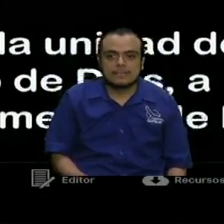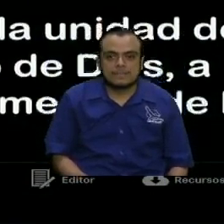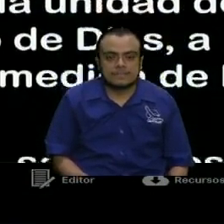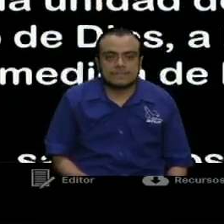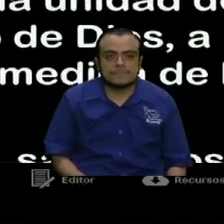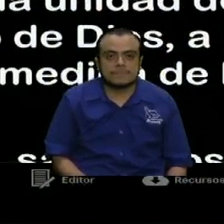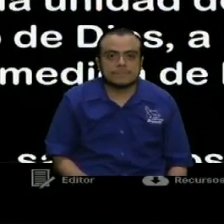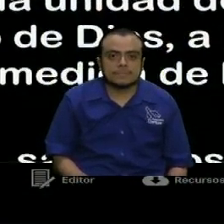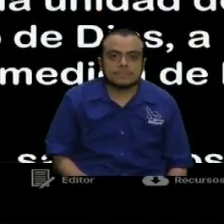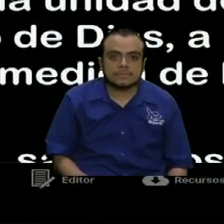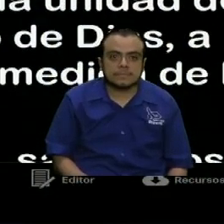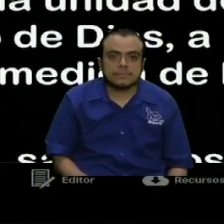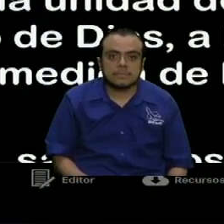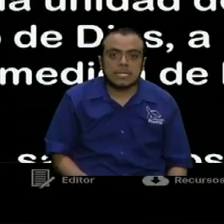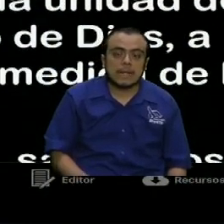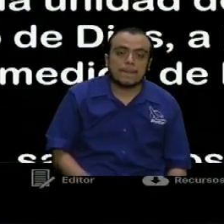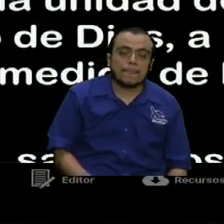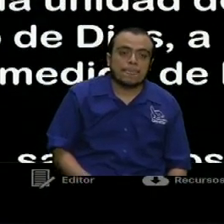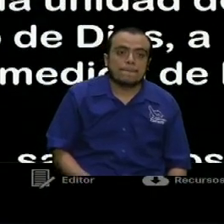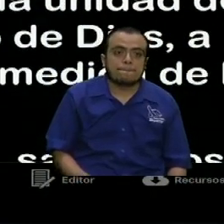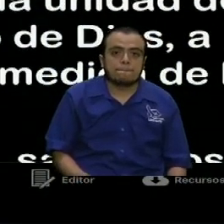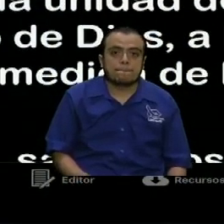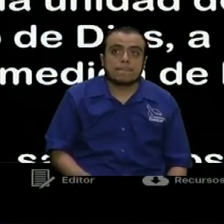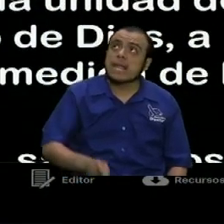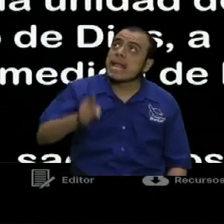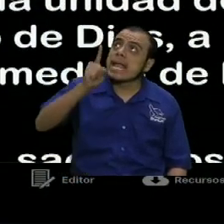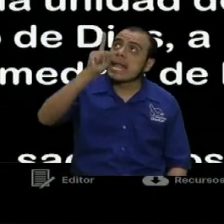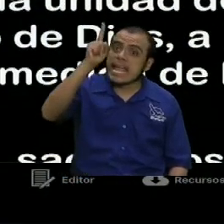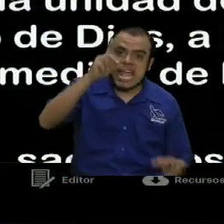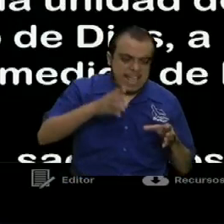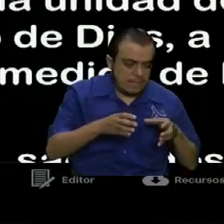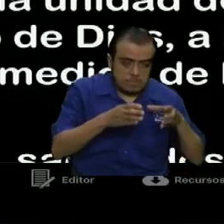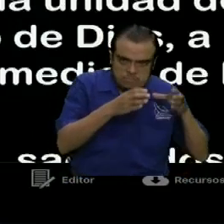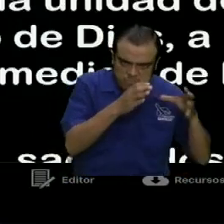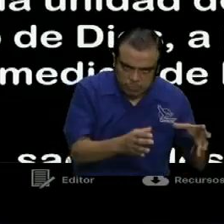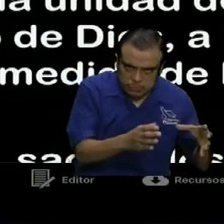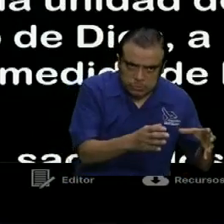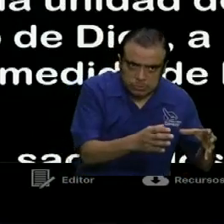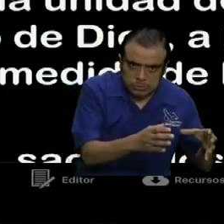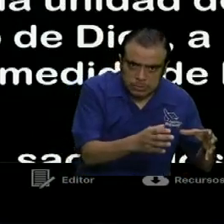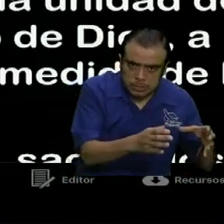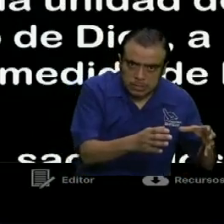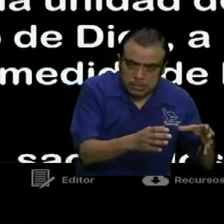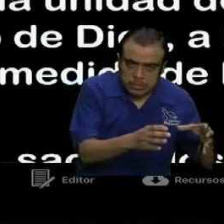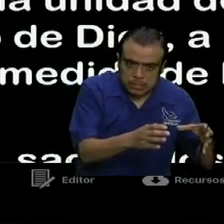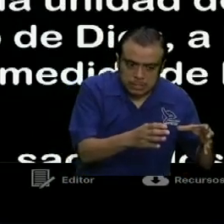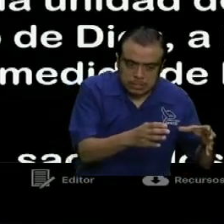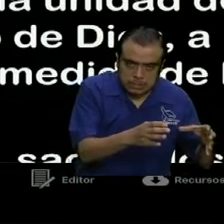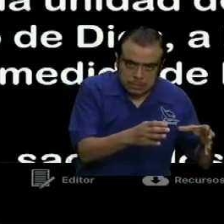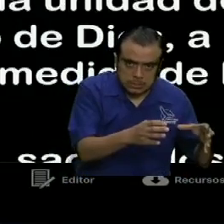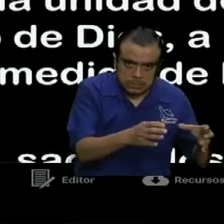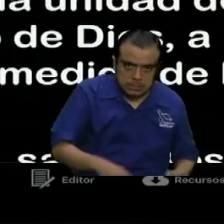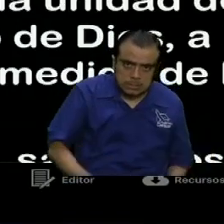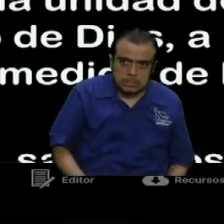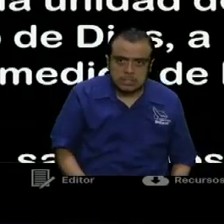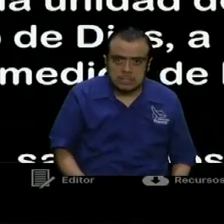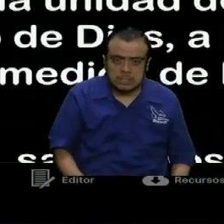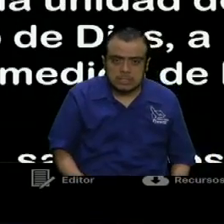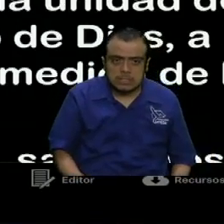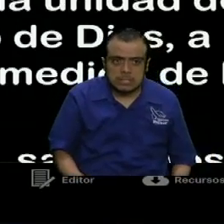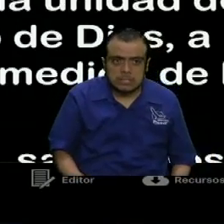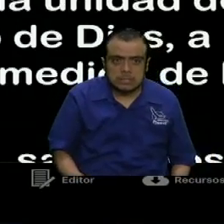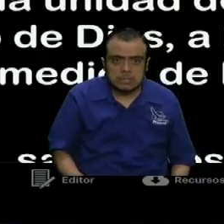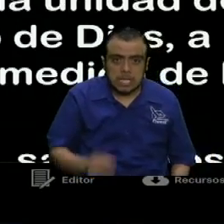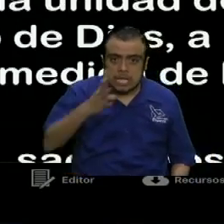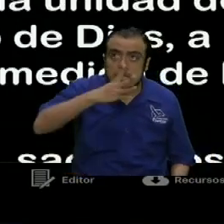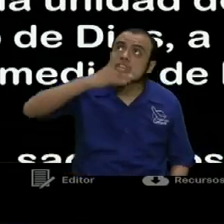Y él dio, esta palabra aquí es, él constituyó. La Biblia de Américas pone solamente dio. Me